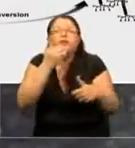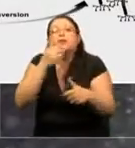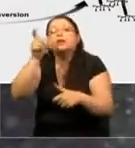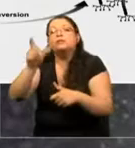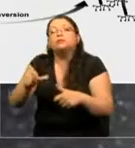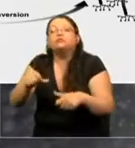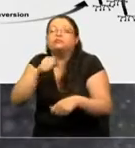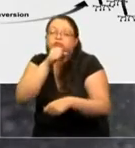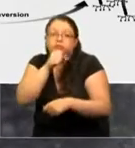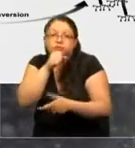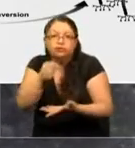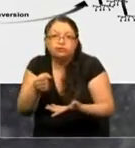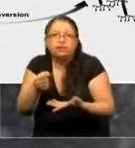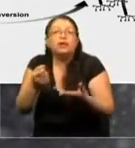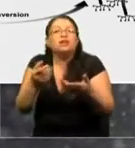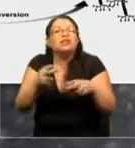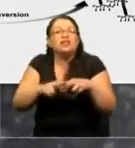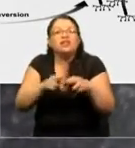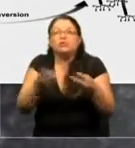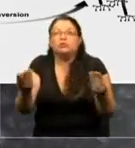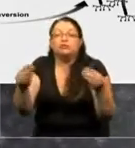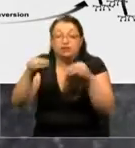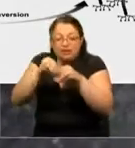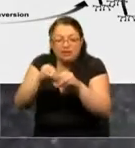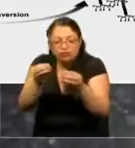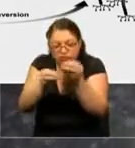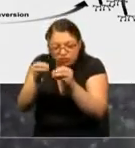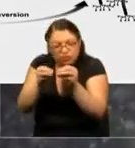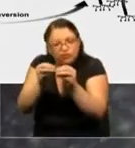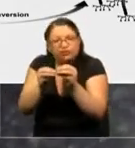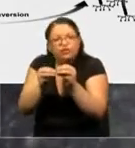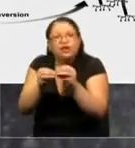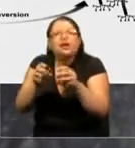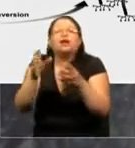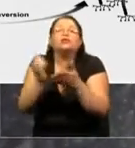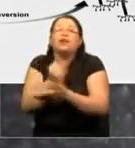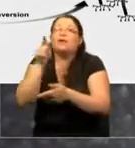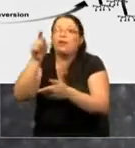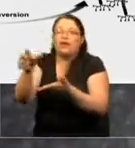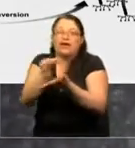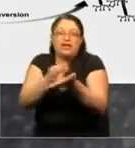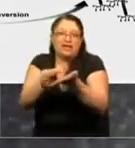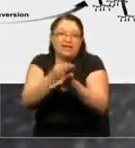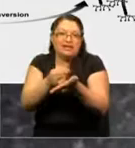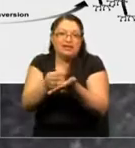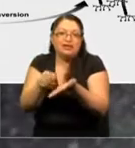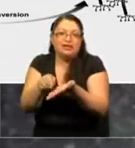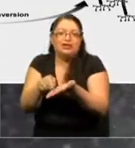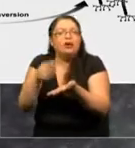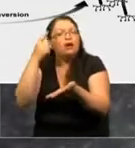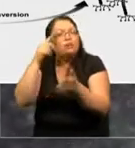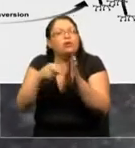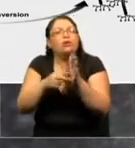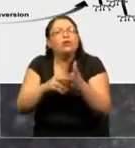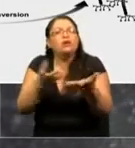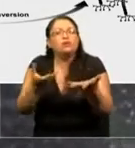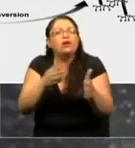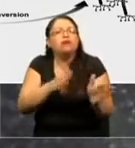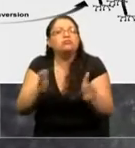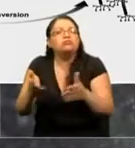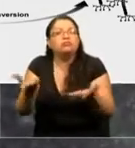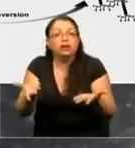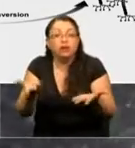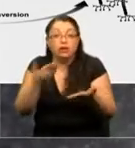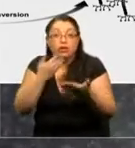donantes viejos. Y si introducimos los Yamanaka factors, vamos a terminar con esas células inducibles. Sin embargo, el problema con este mecanismo es que